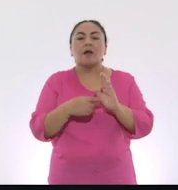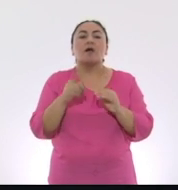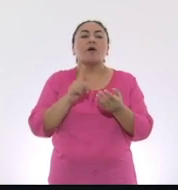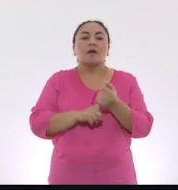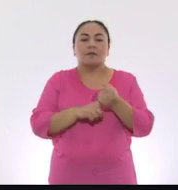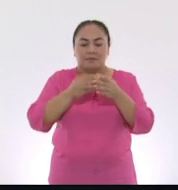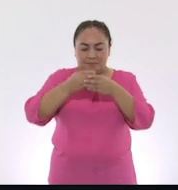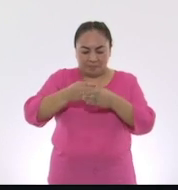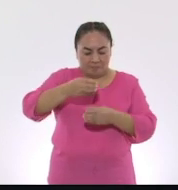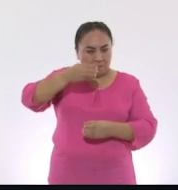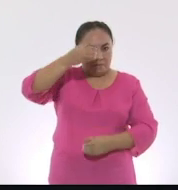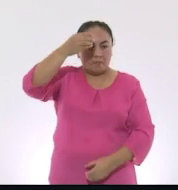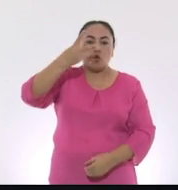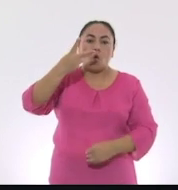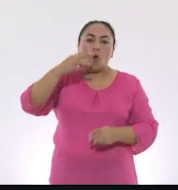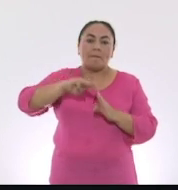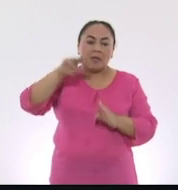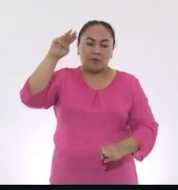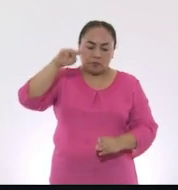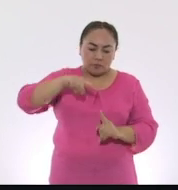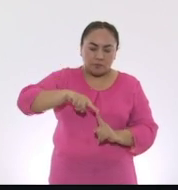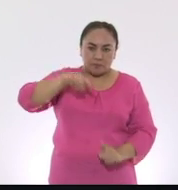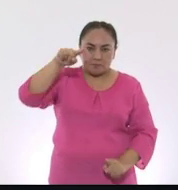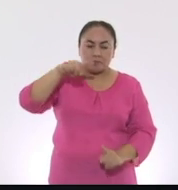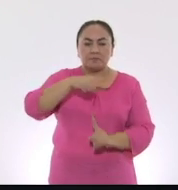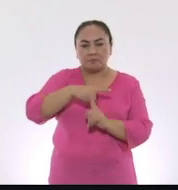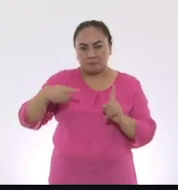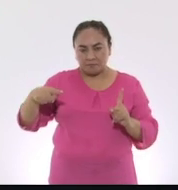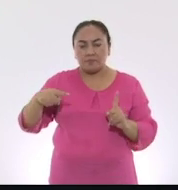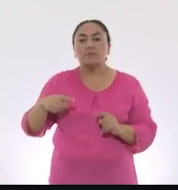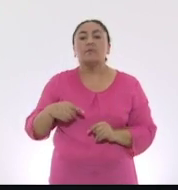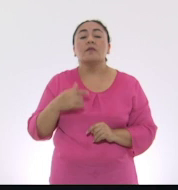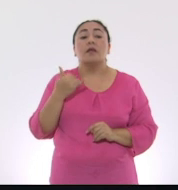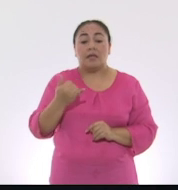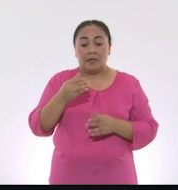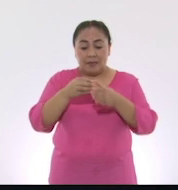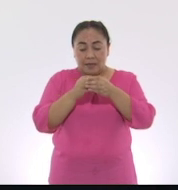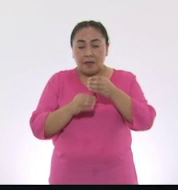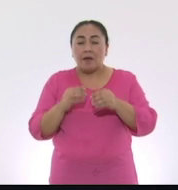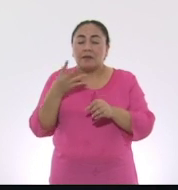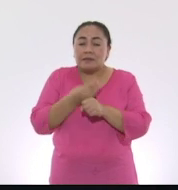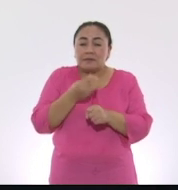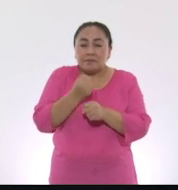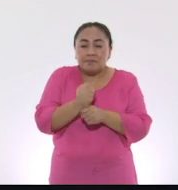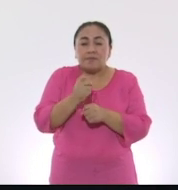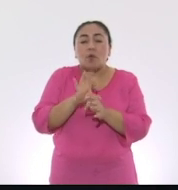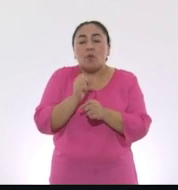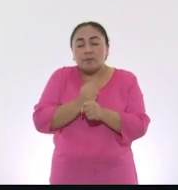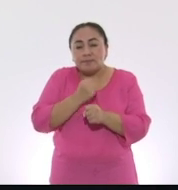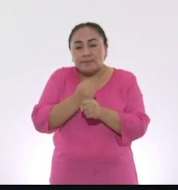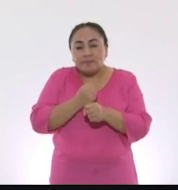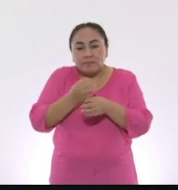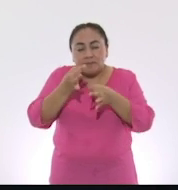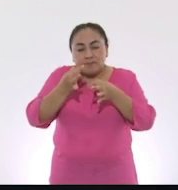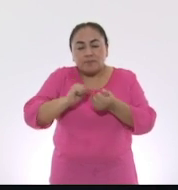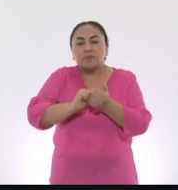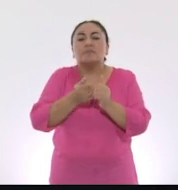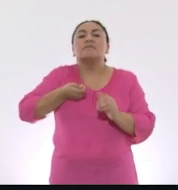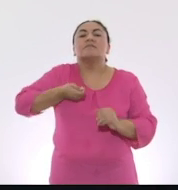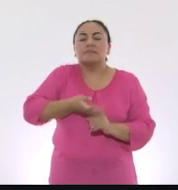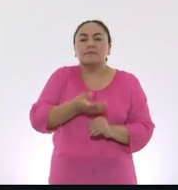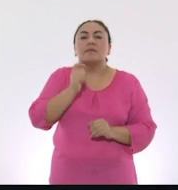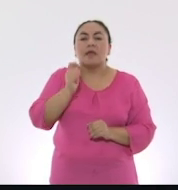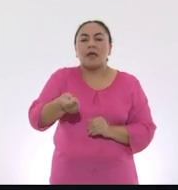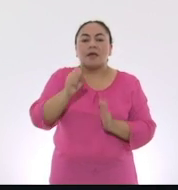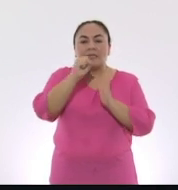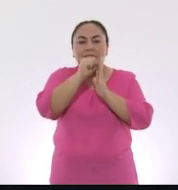total de dos metros y medio. Además, su mecanismo de llaves se perfeccionó y ese sistema se conoce como sistema Heckel.